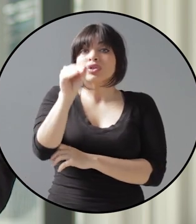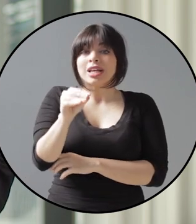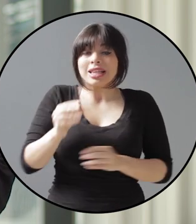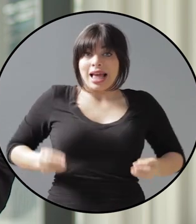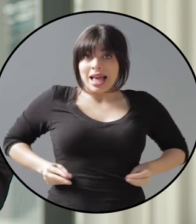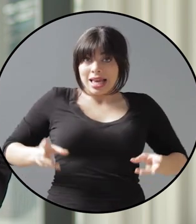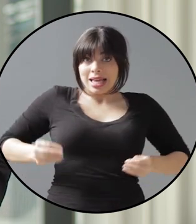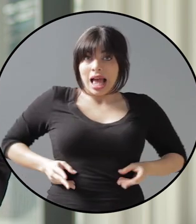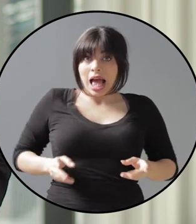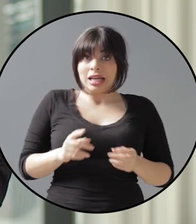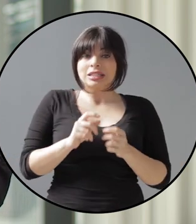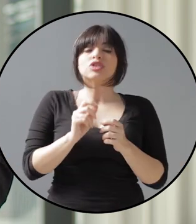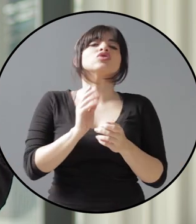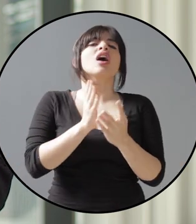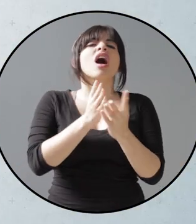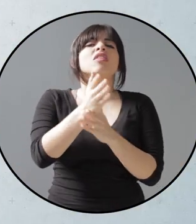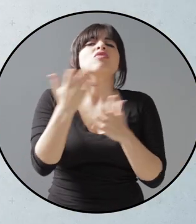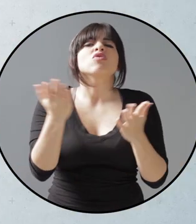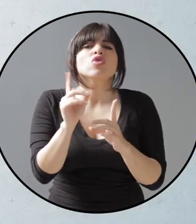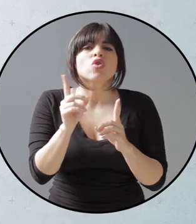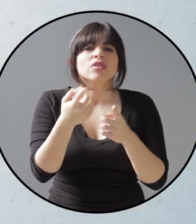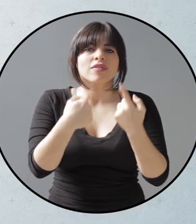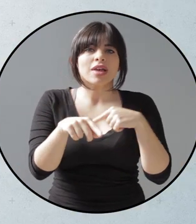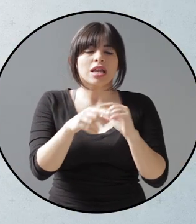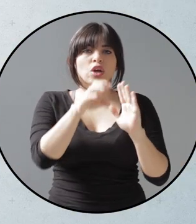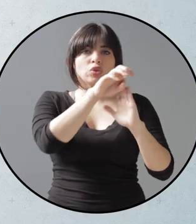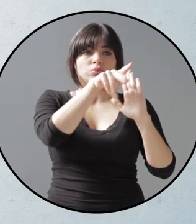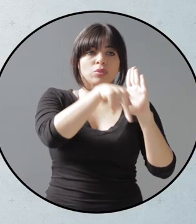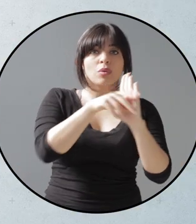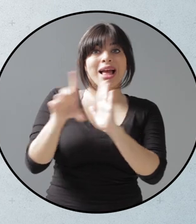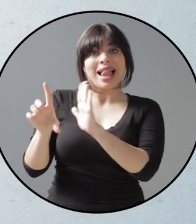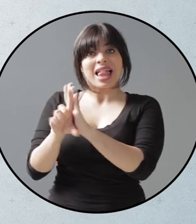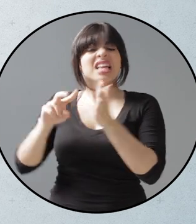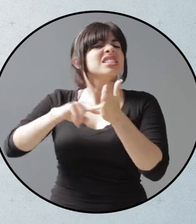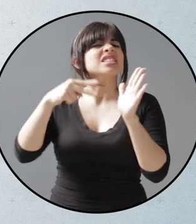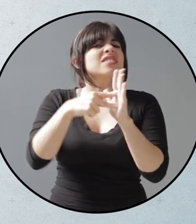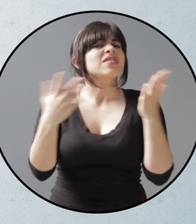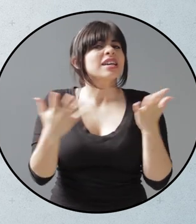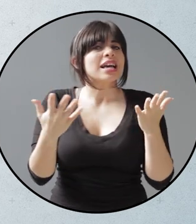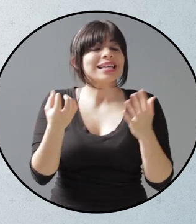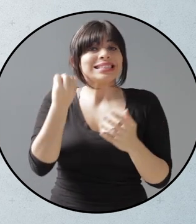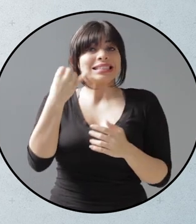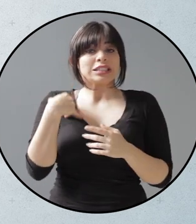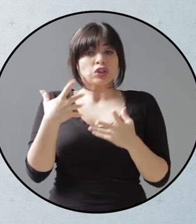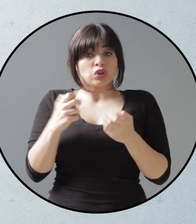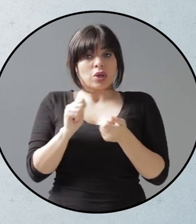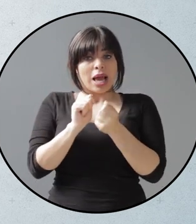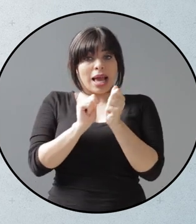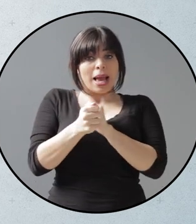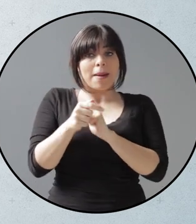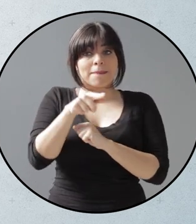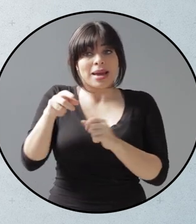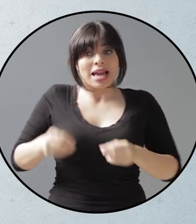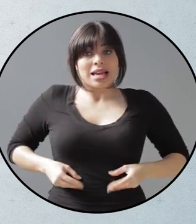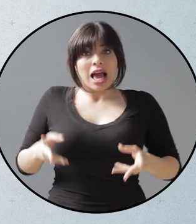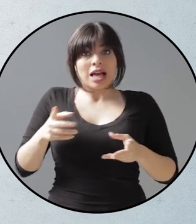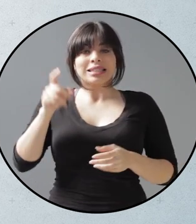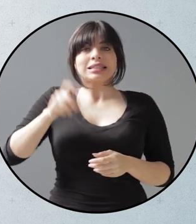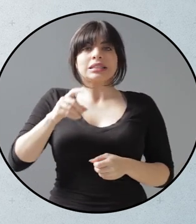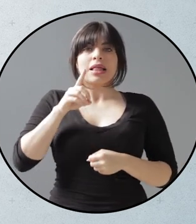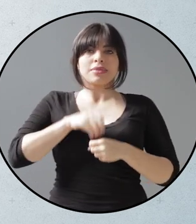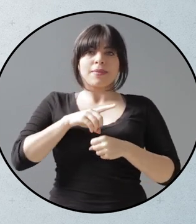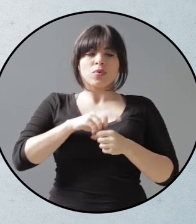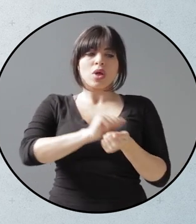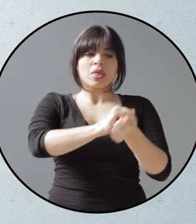88% de los gastos, además, se definen por mandato constitucional o legal. Es decir, que para poder reformarlos